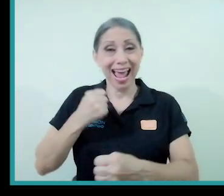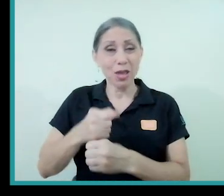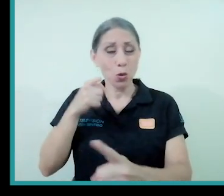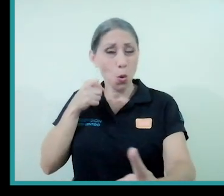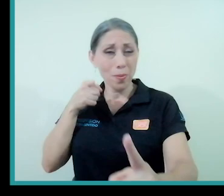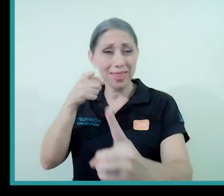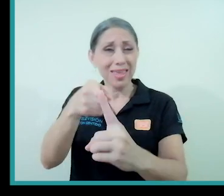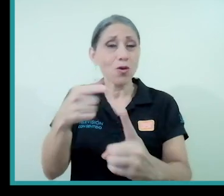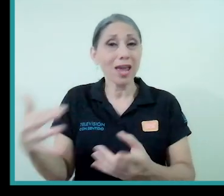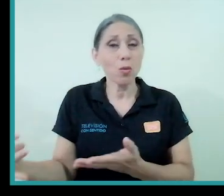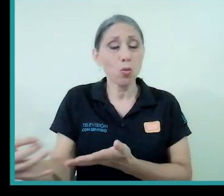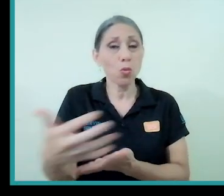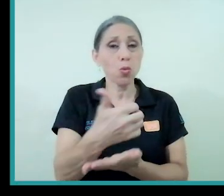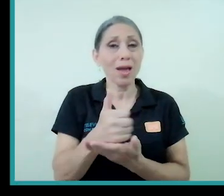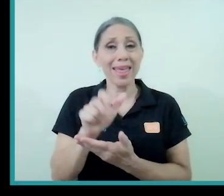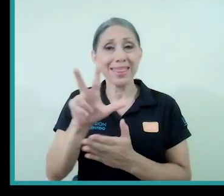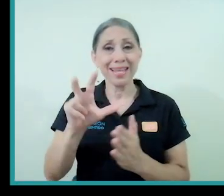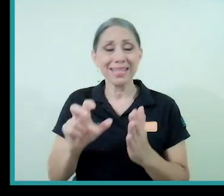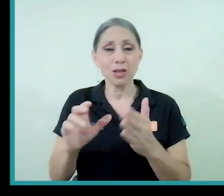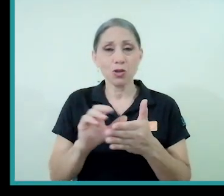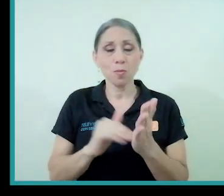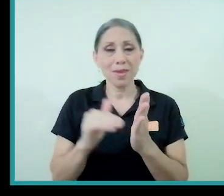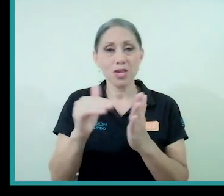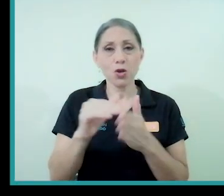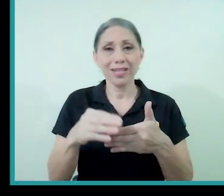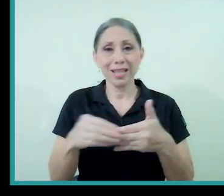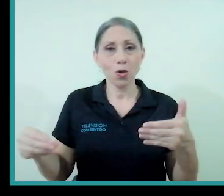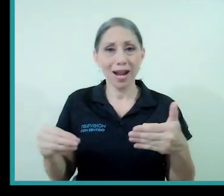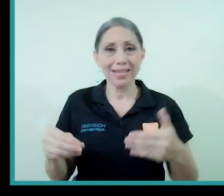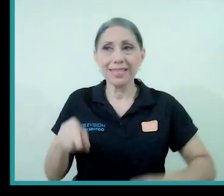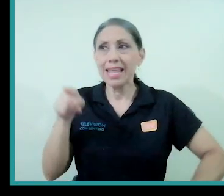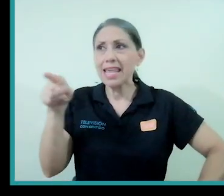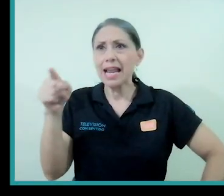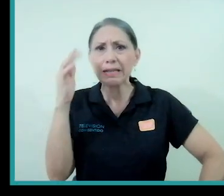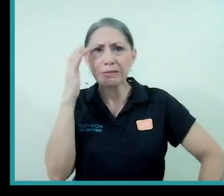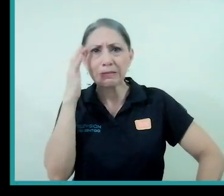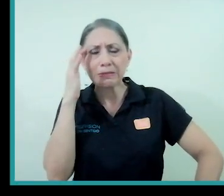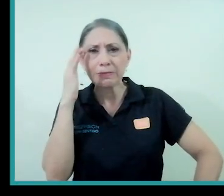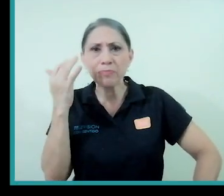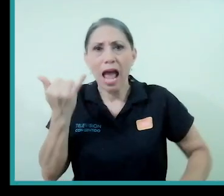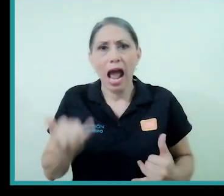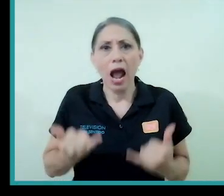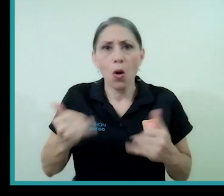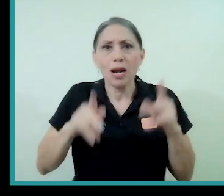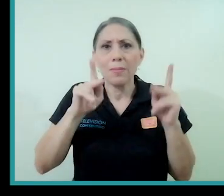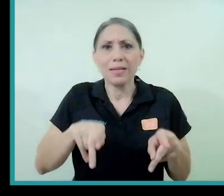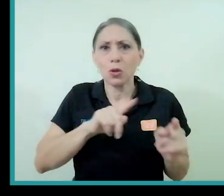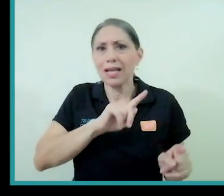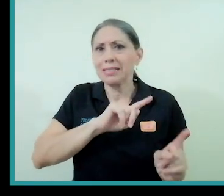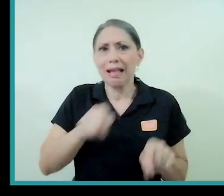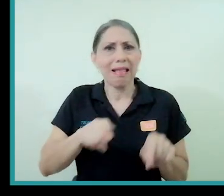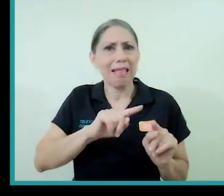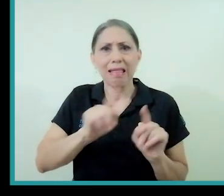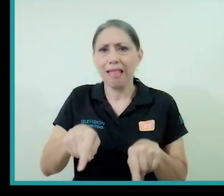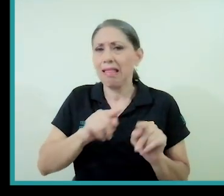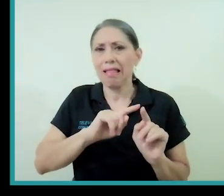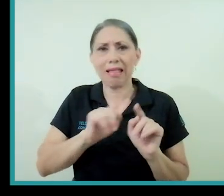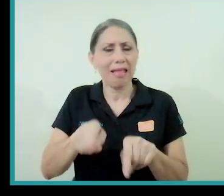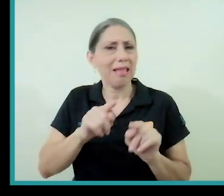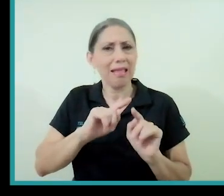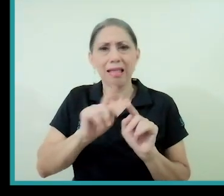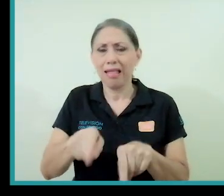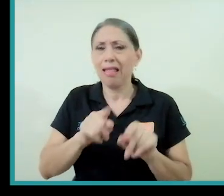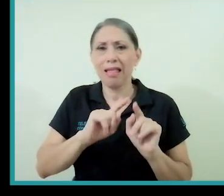300 millones de dólares y le preocupaba profundamente que la inasistencia de sus peligreses a sus